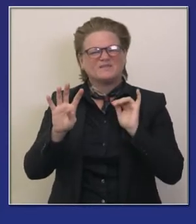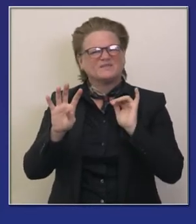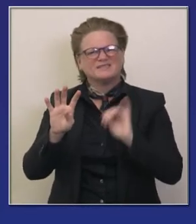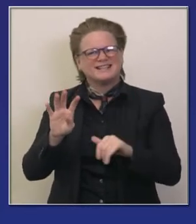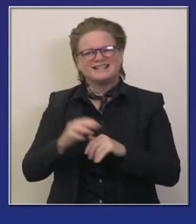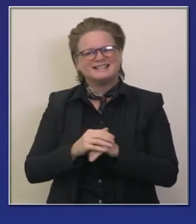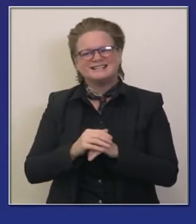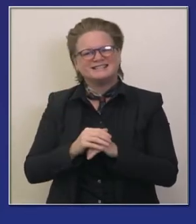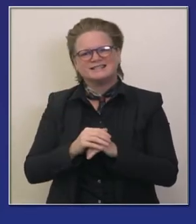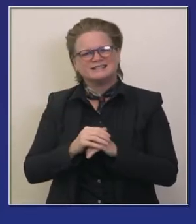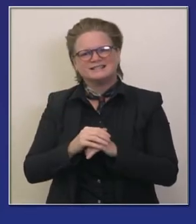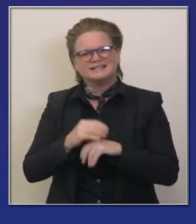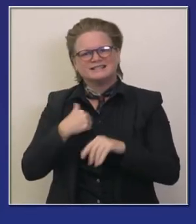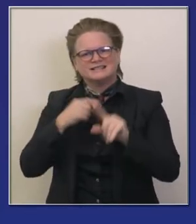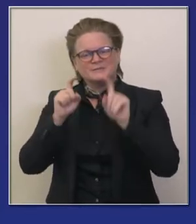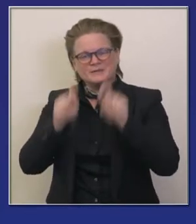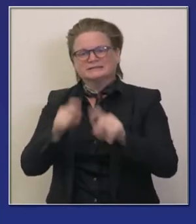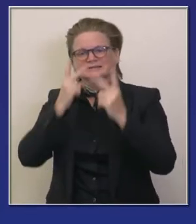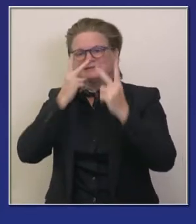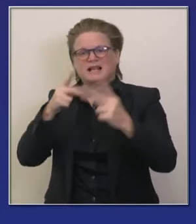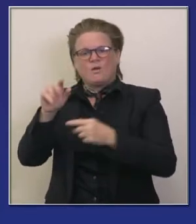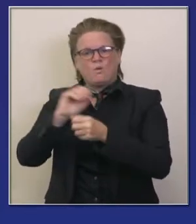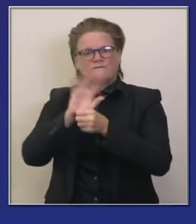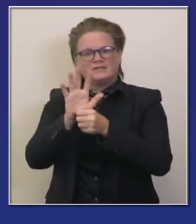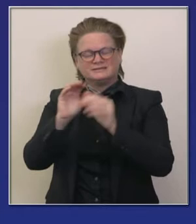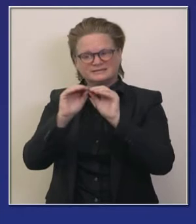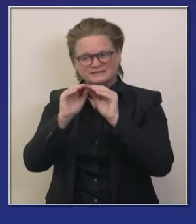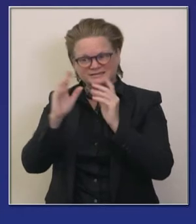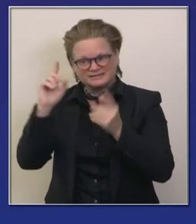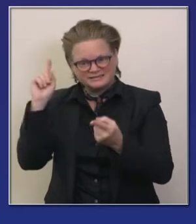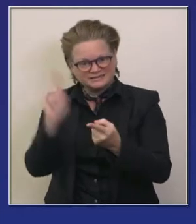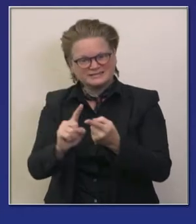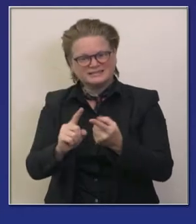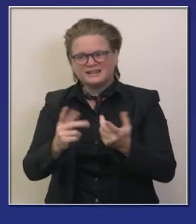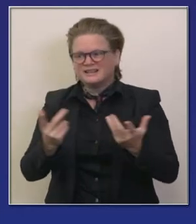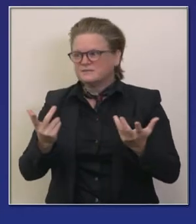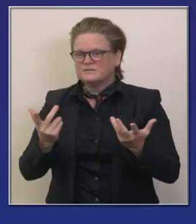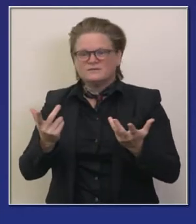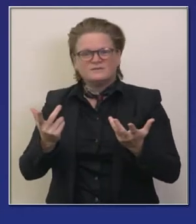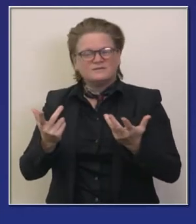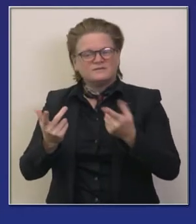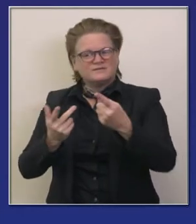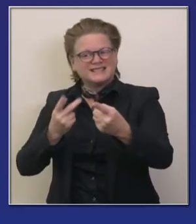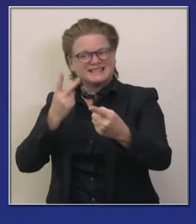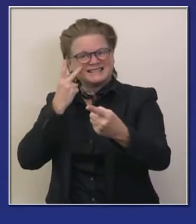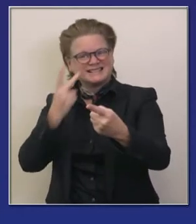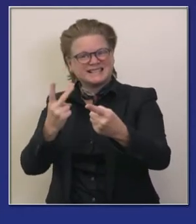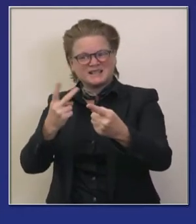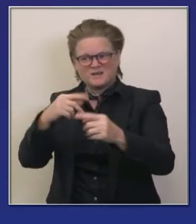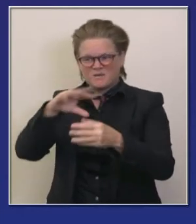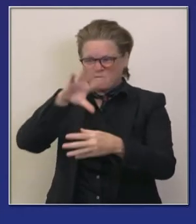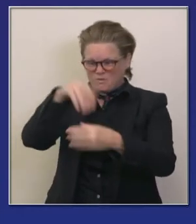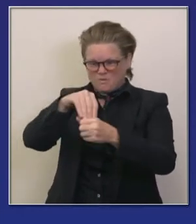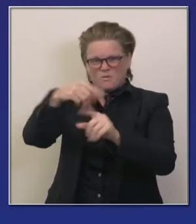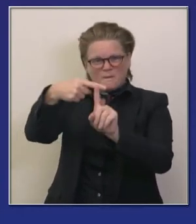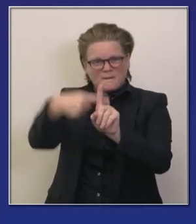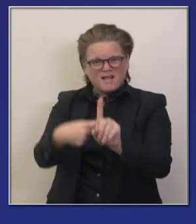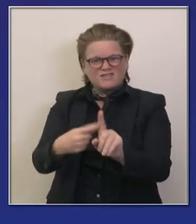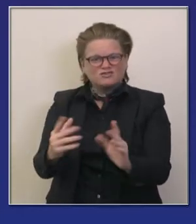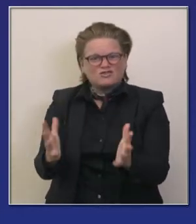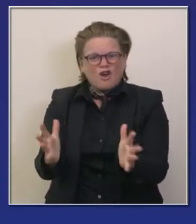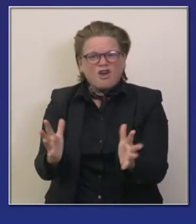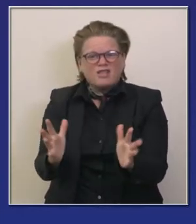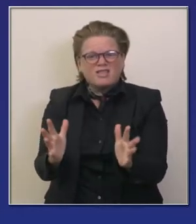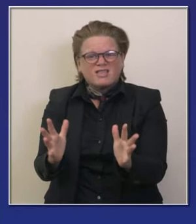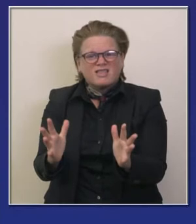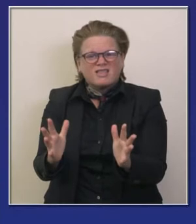del virus pero sin embargo hace 30 días estábamos a 3.4 por ciento y vean cuán rápidamente hemos ascendido